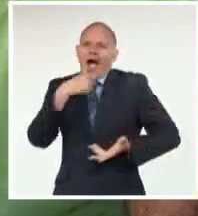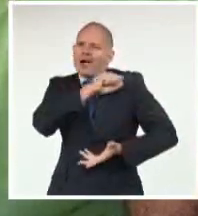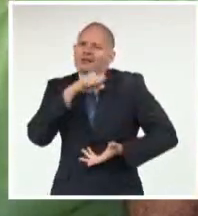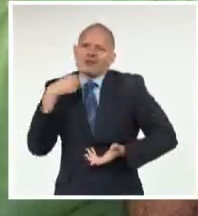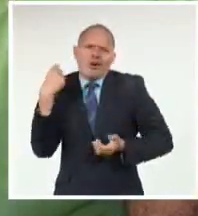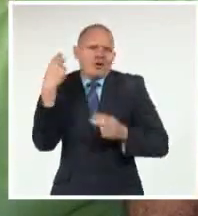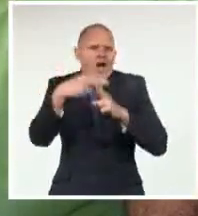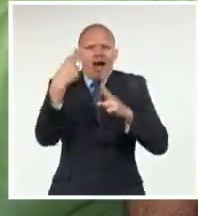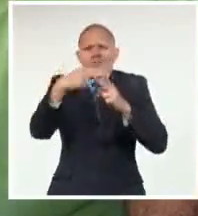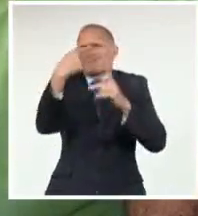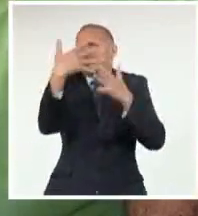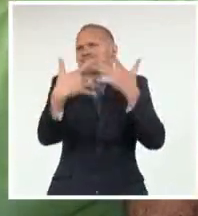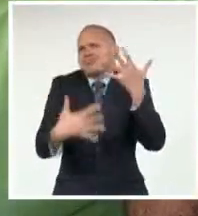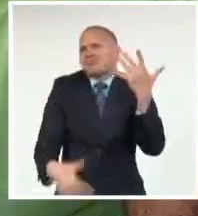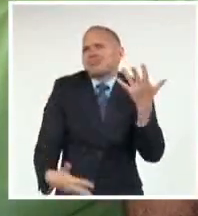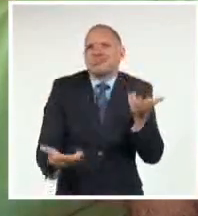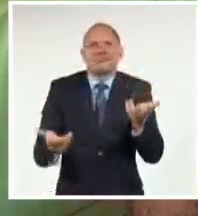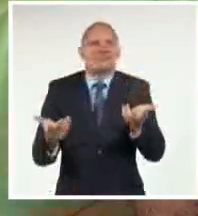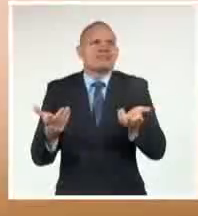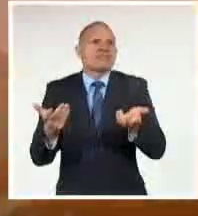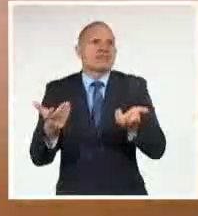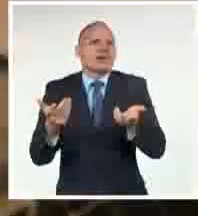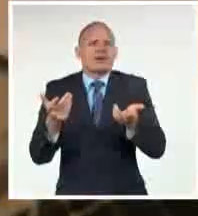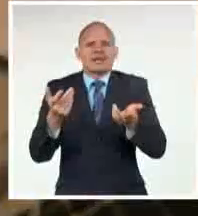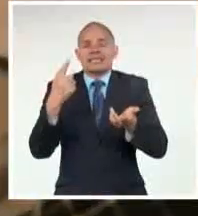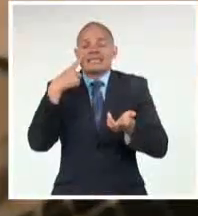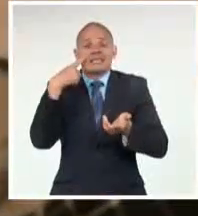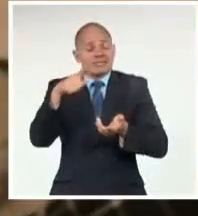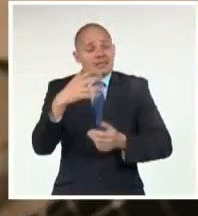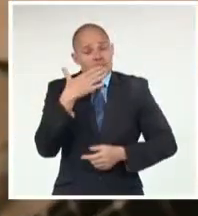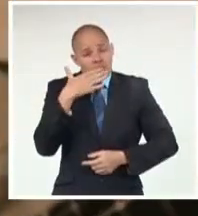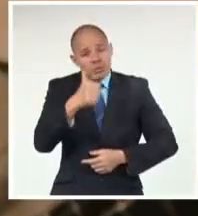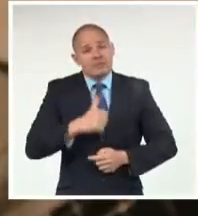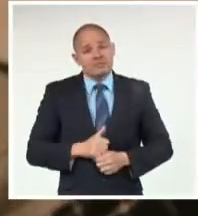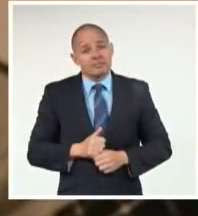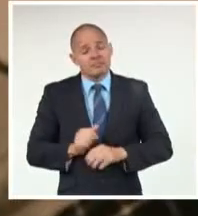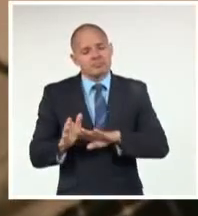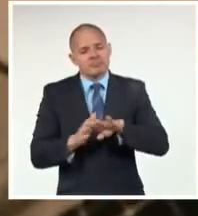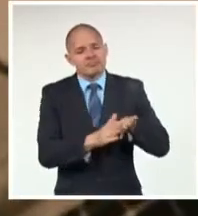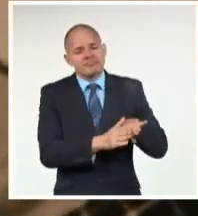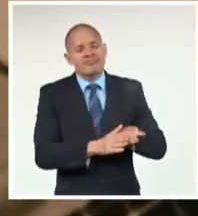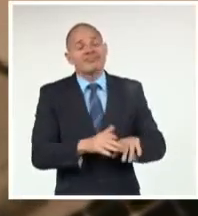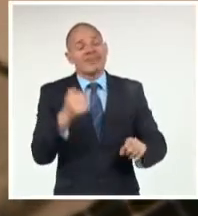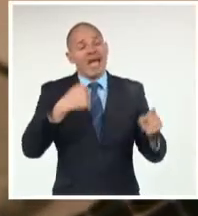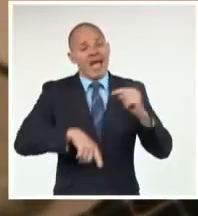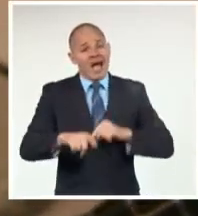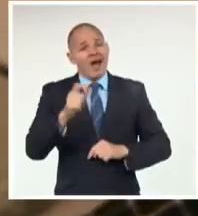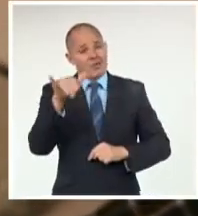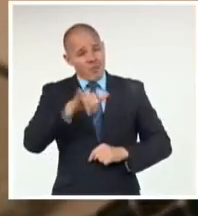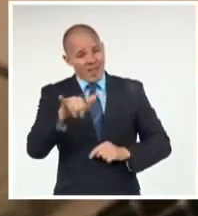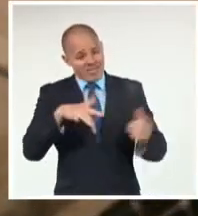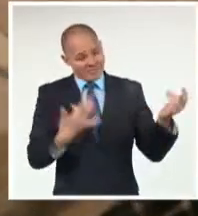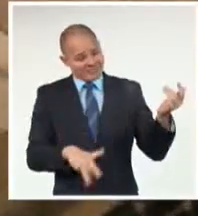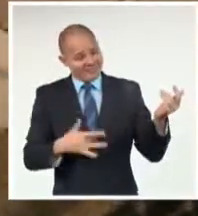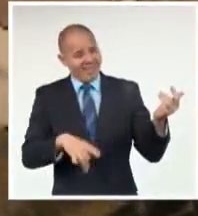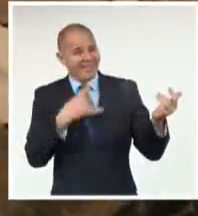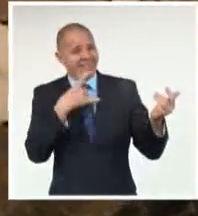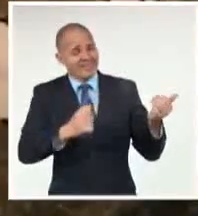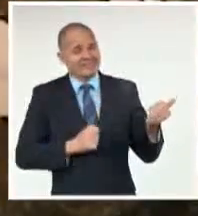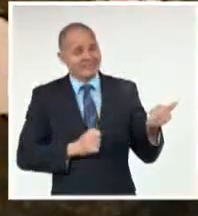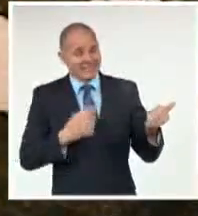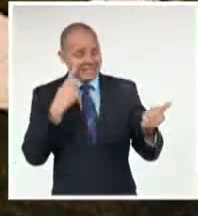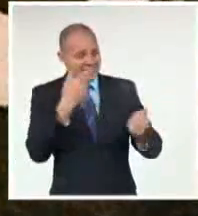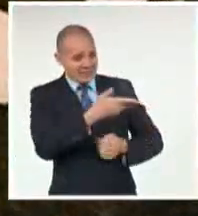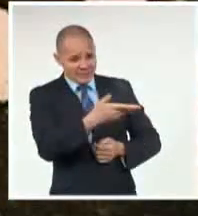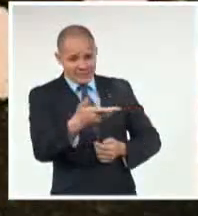Y una obra Una obra Inmensa Aunque las cosas Cambien de color No importa